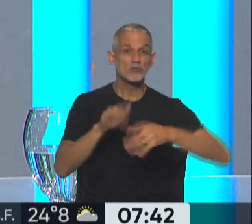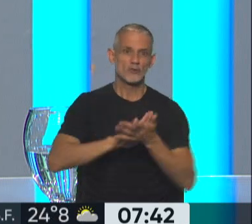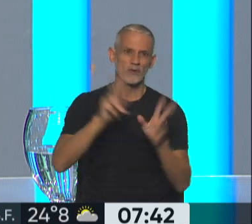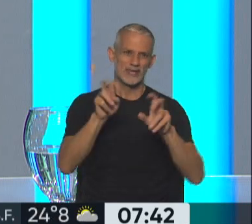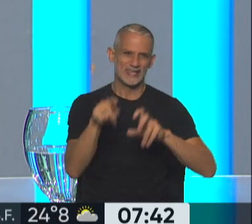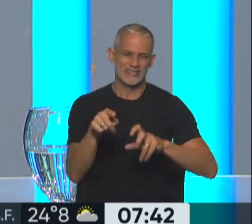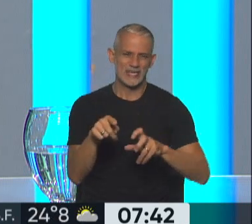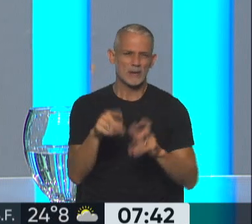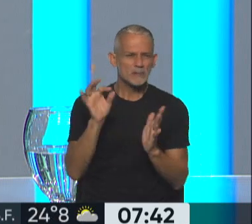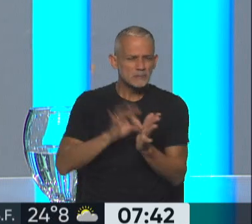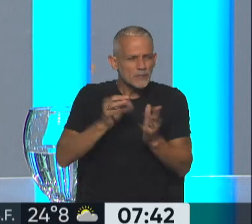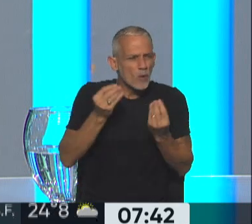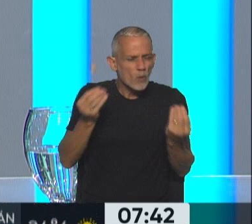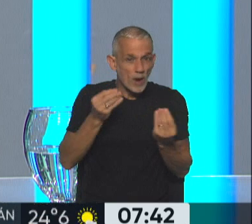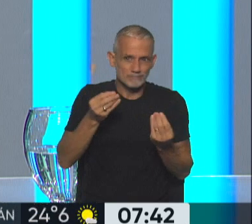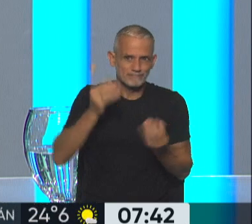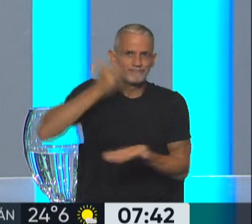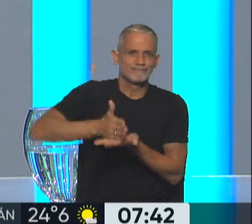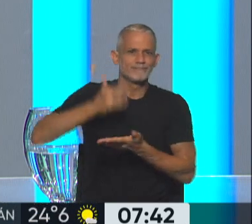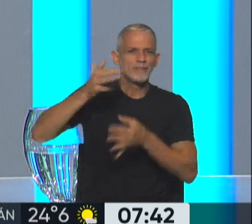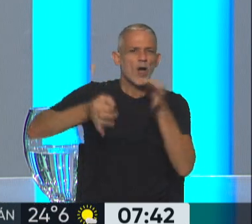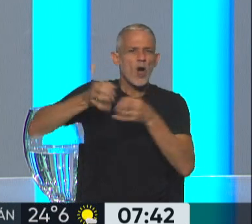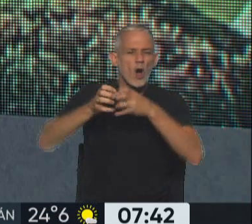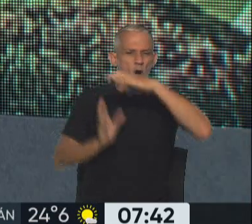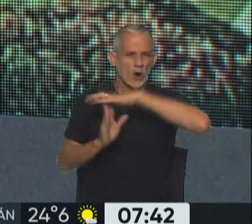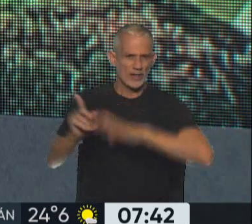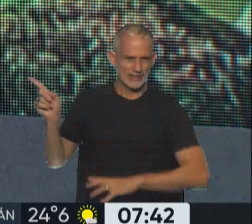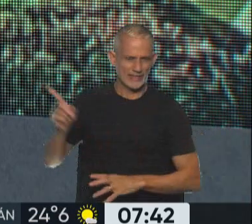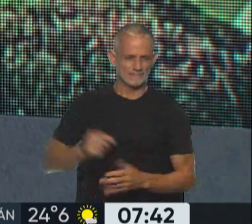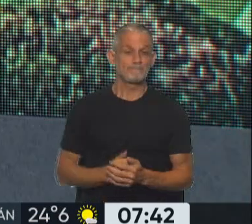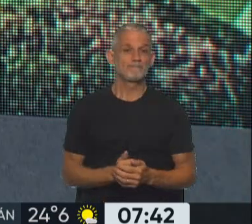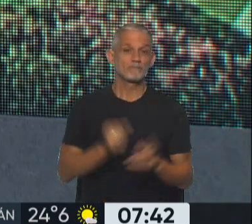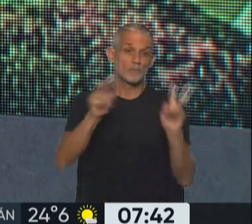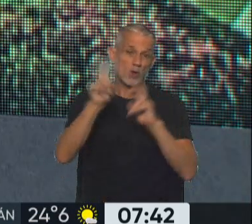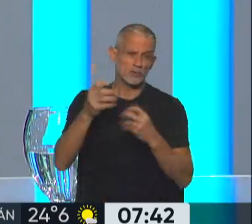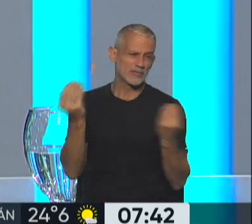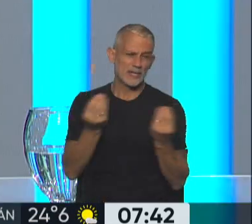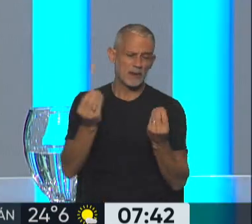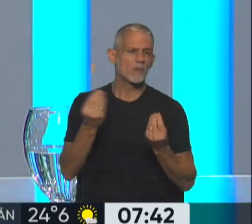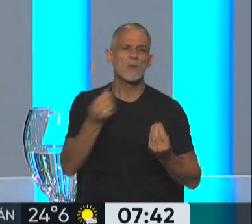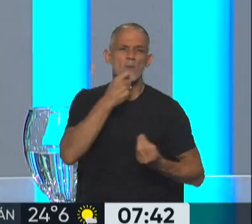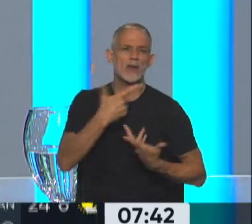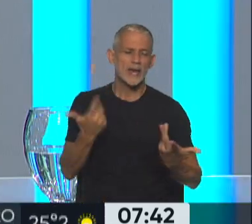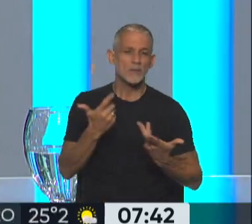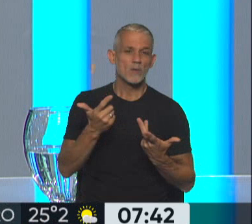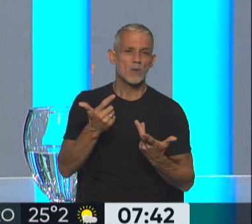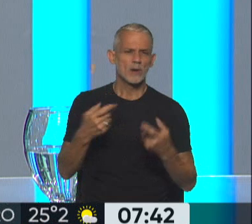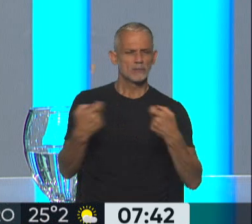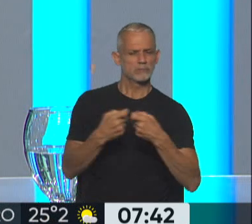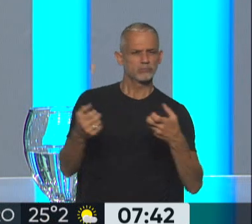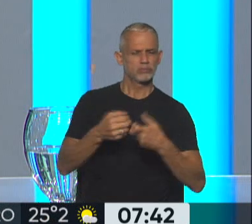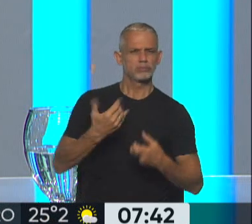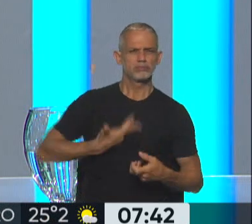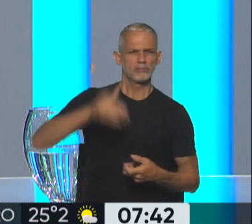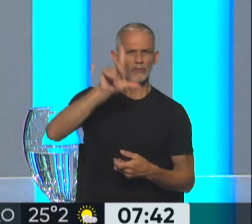a puntualmente sobre ese fallo de la Corte Suprema de Justicia. Y otros temas que tienen que ver, por ejemplo, con la coparticipación federal,